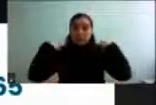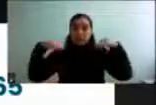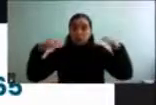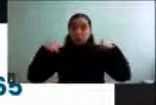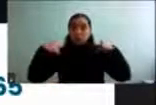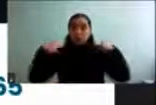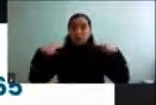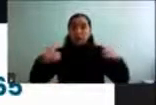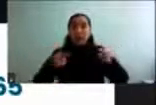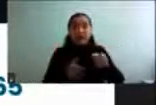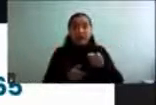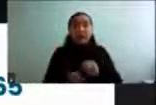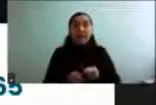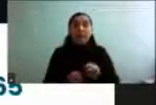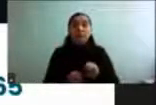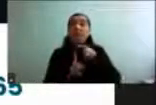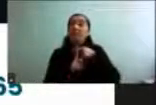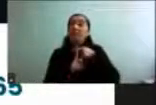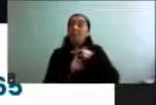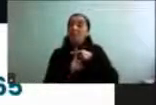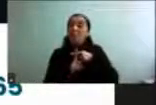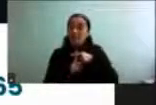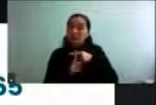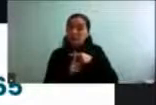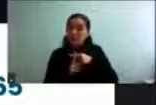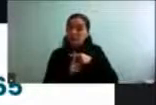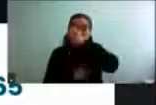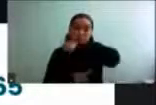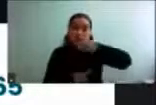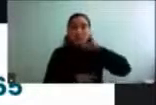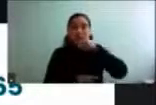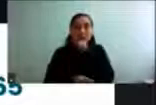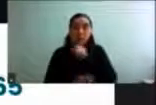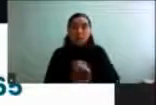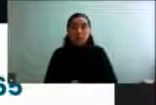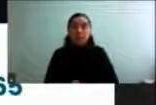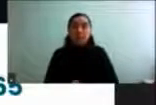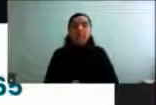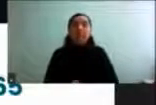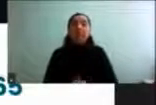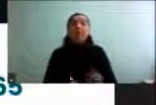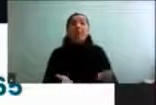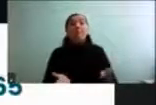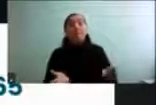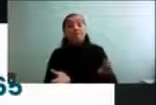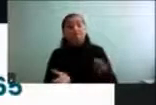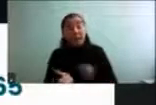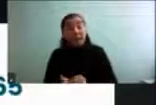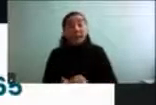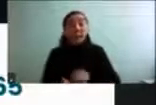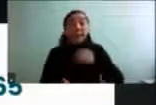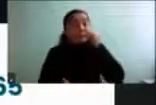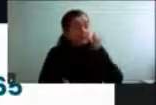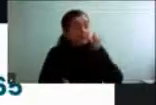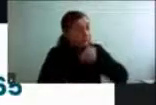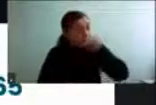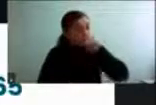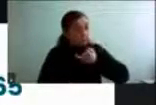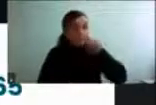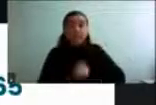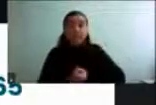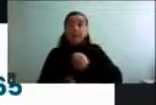beneficios para la población mayor. Además, se tiene que sumar sí o sí dos veces a la semana de actividad de